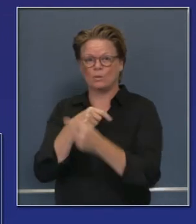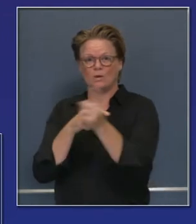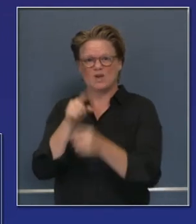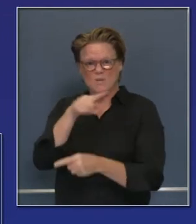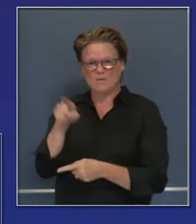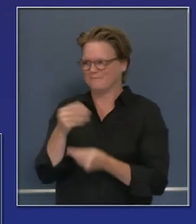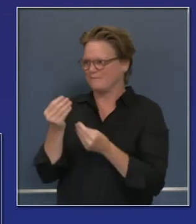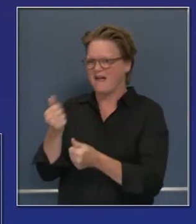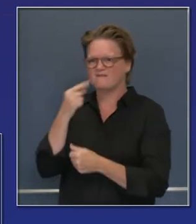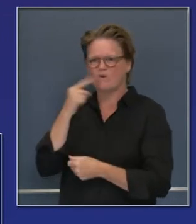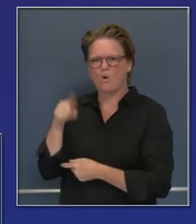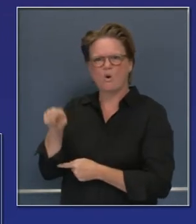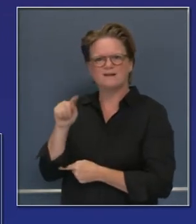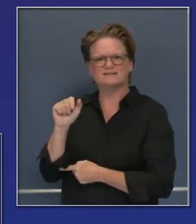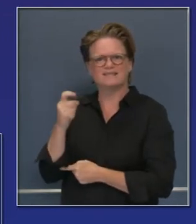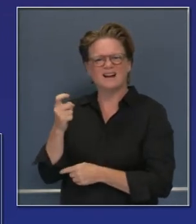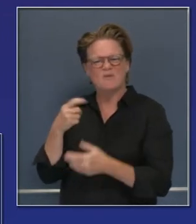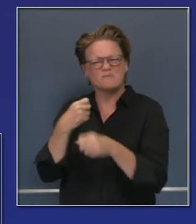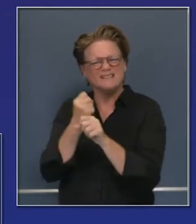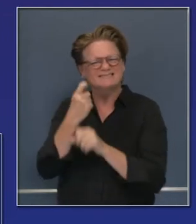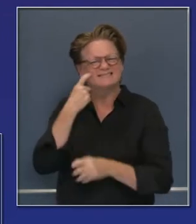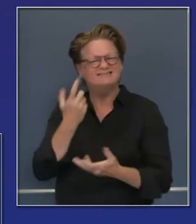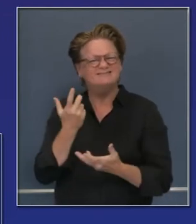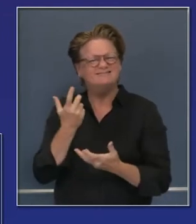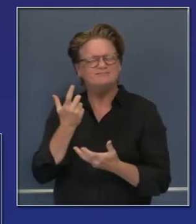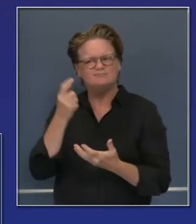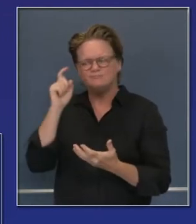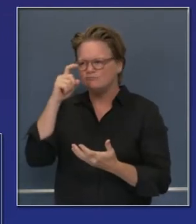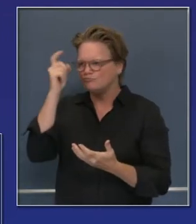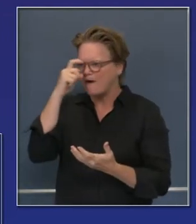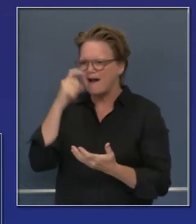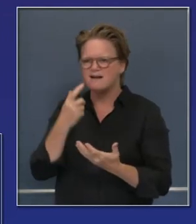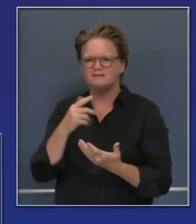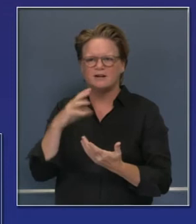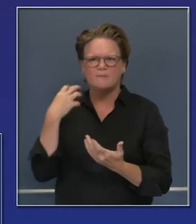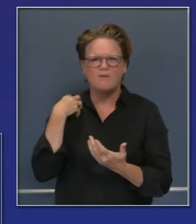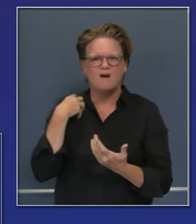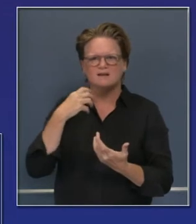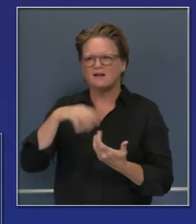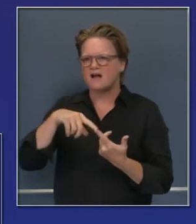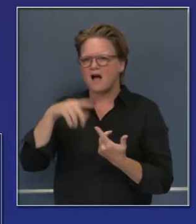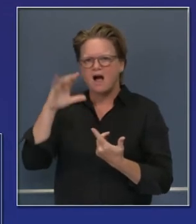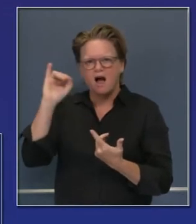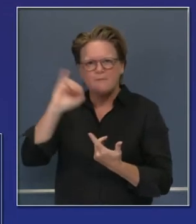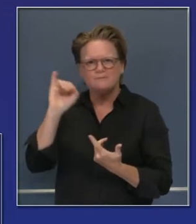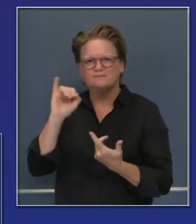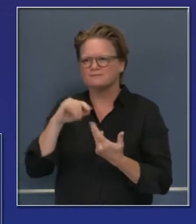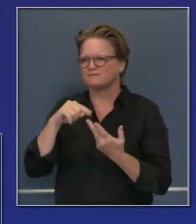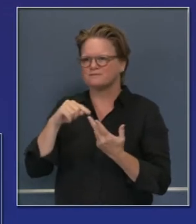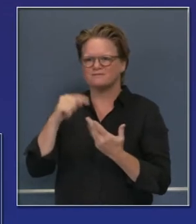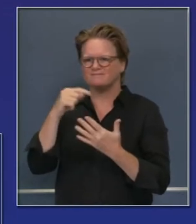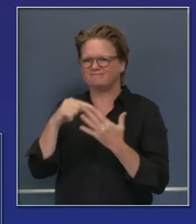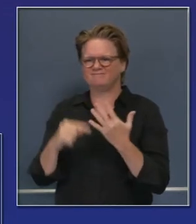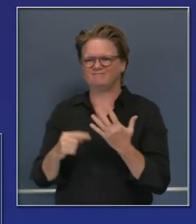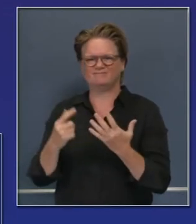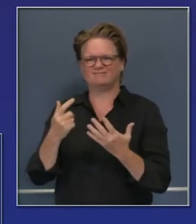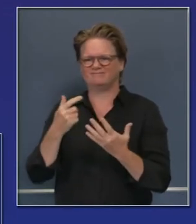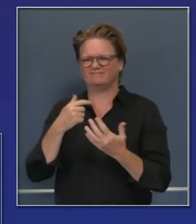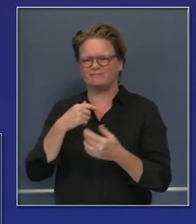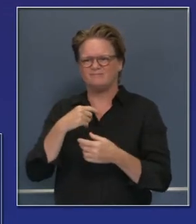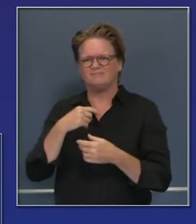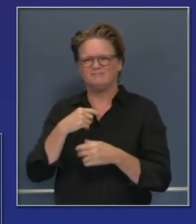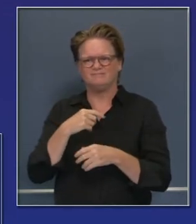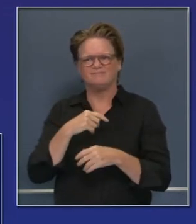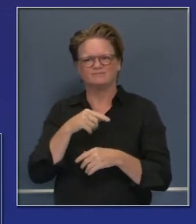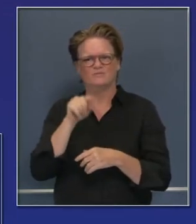de su patrón o su seguro o a través de un subsidio de los contribuyentes, de 150 a 200 dólares,